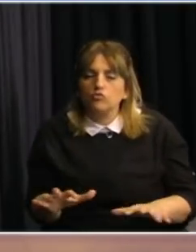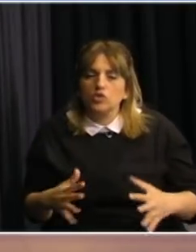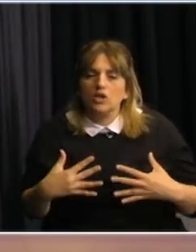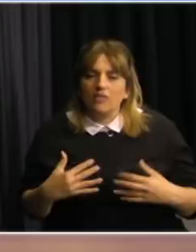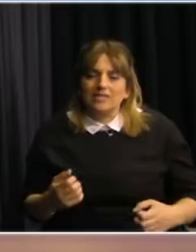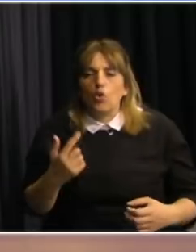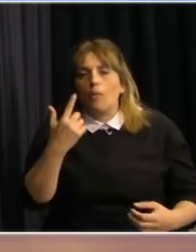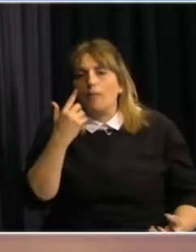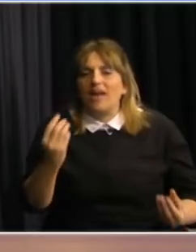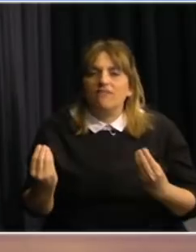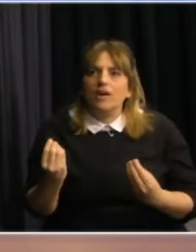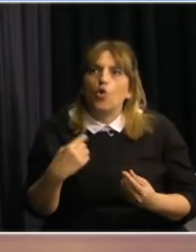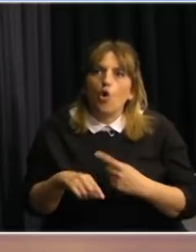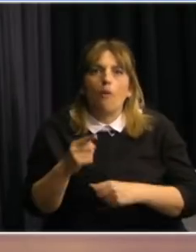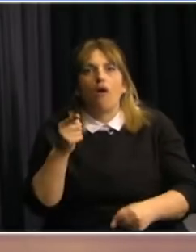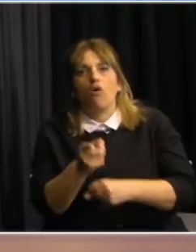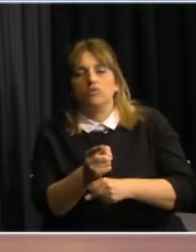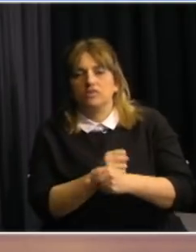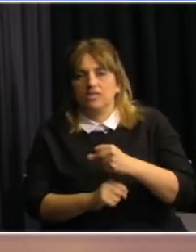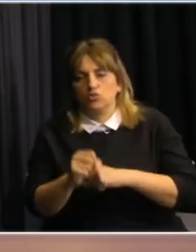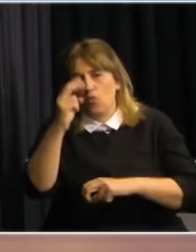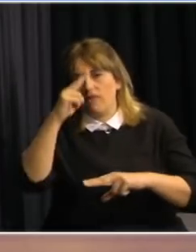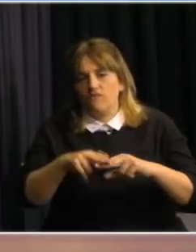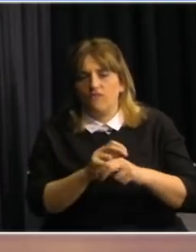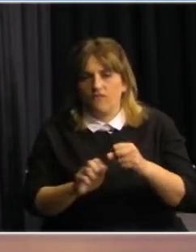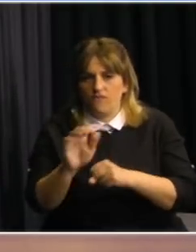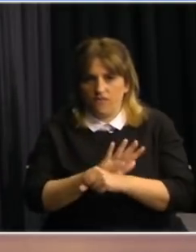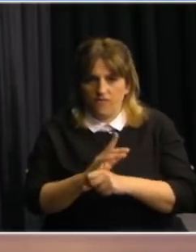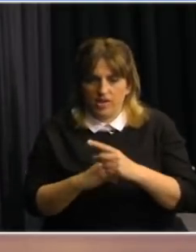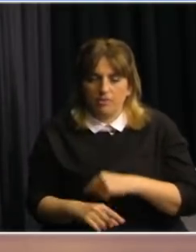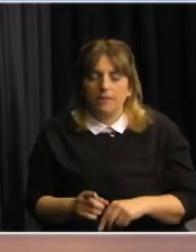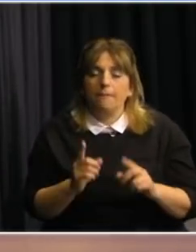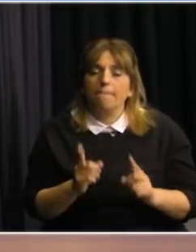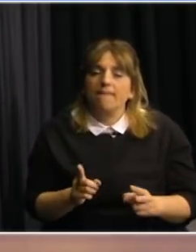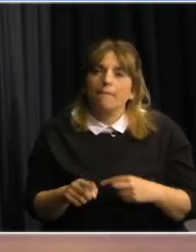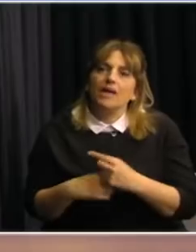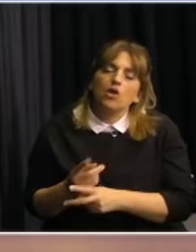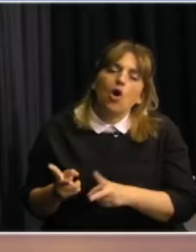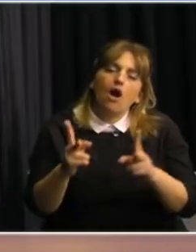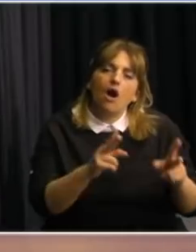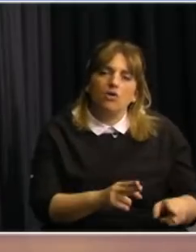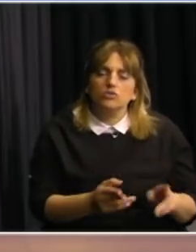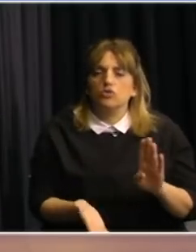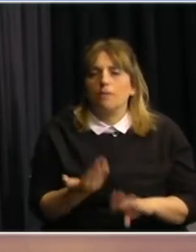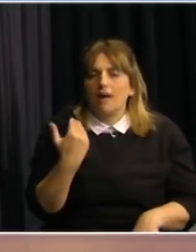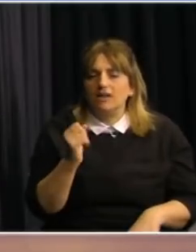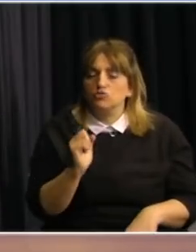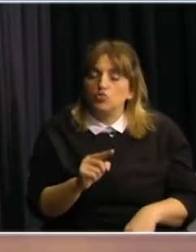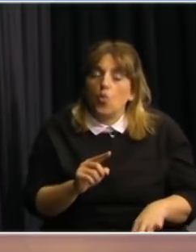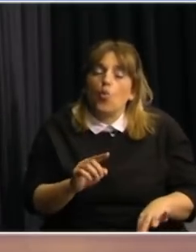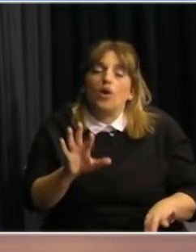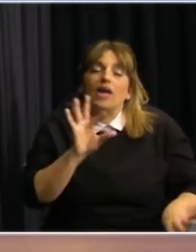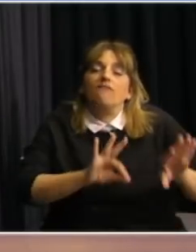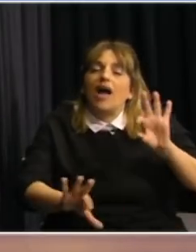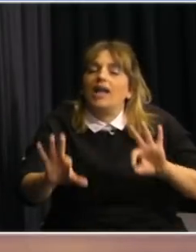anticuerpos del personal de la salud y después hay una utilización más randomizada al azar que